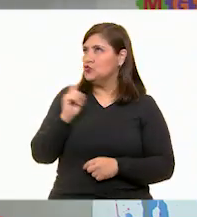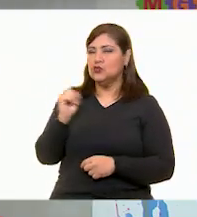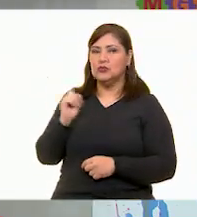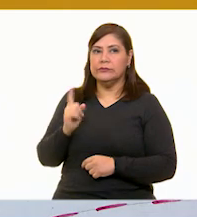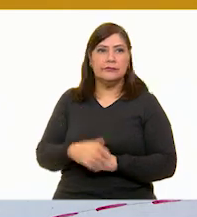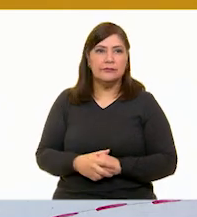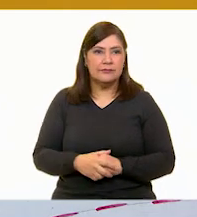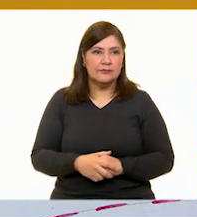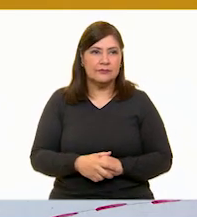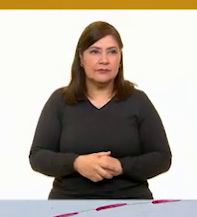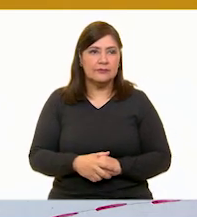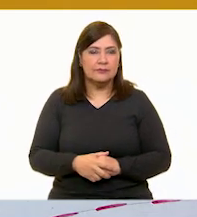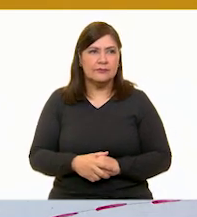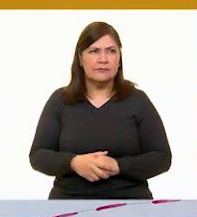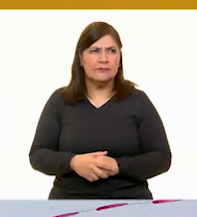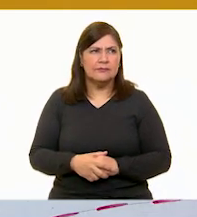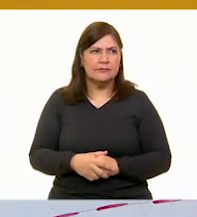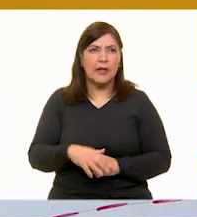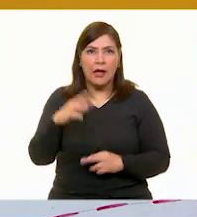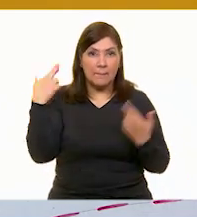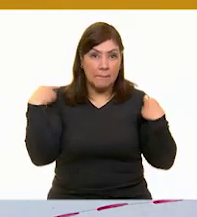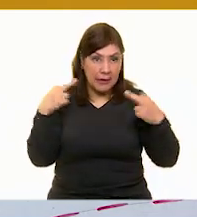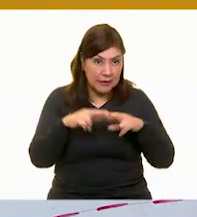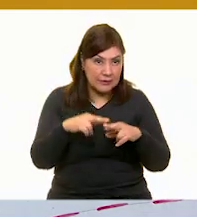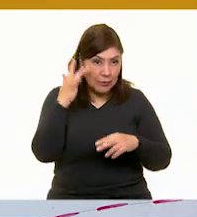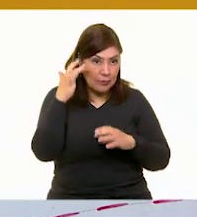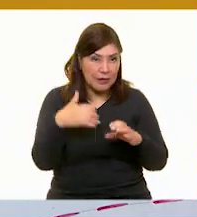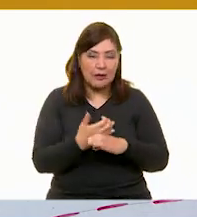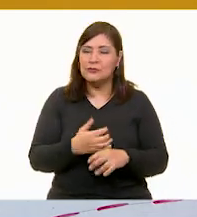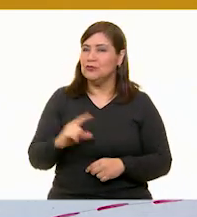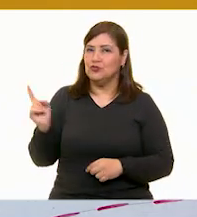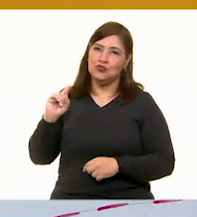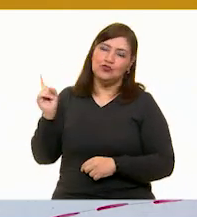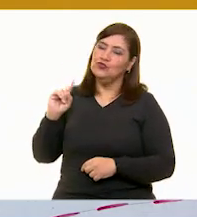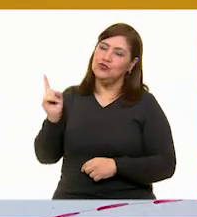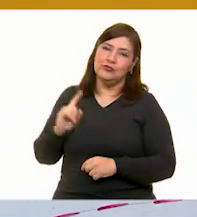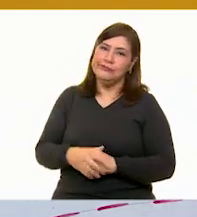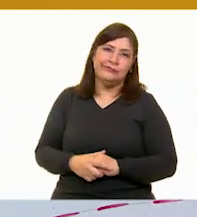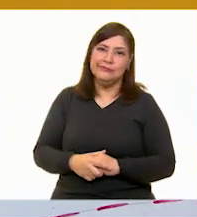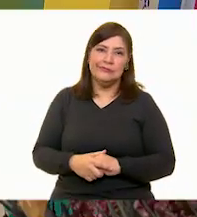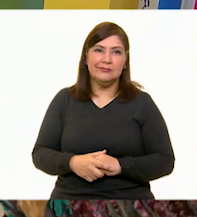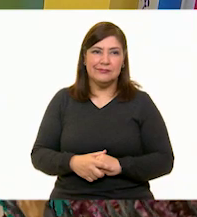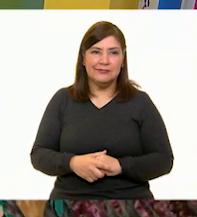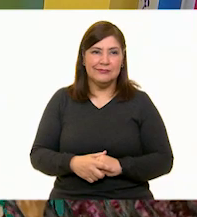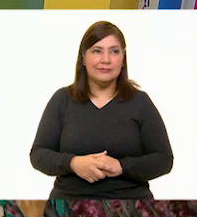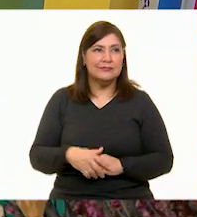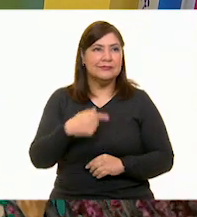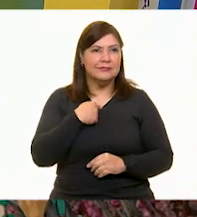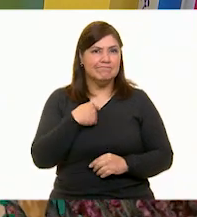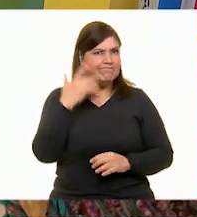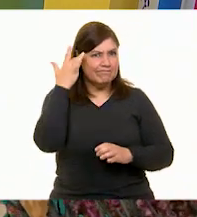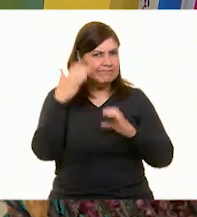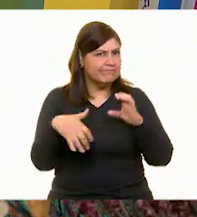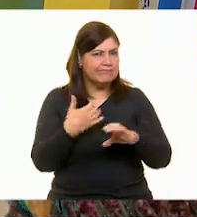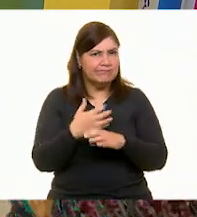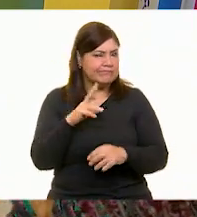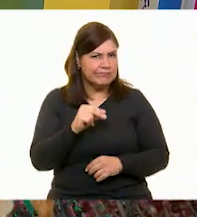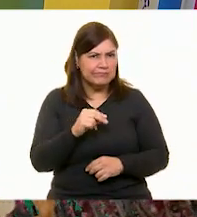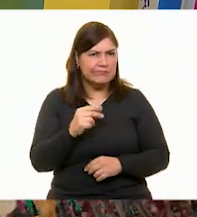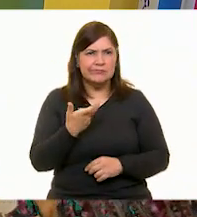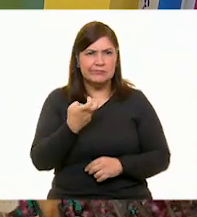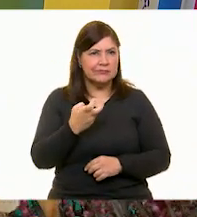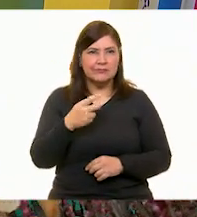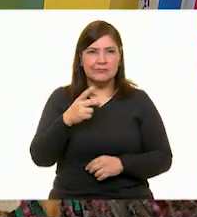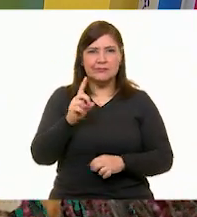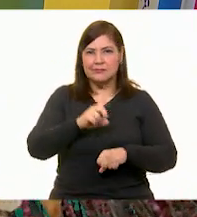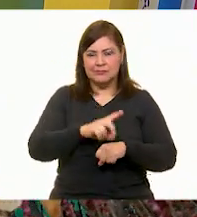Bueno, entonces, ¿es el cumpleaños de la maestra? ¿No? ¿No? No, no, no. Mi cumpleaños no es. Ese no es el día